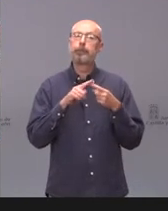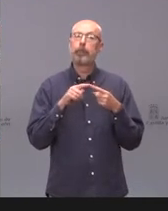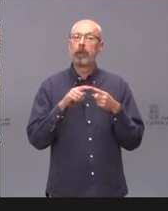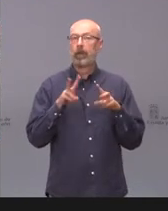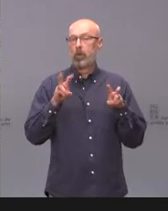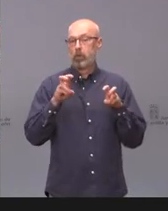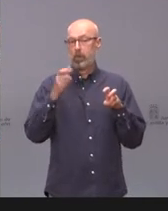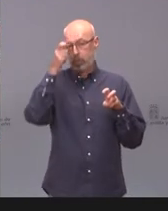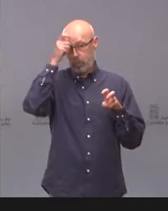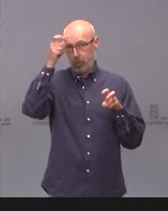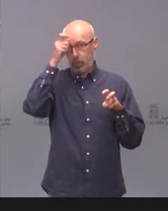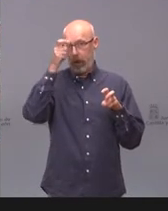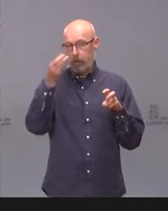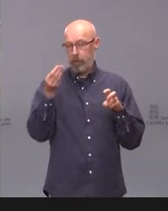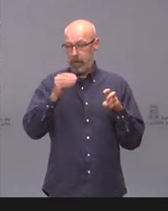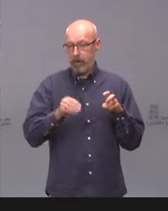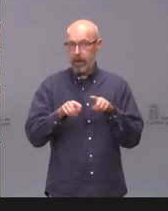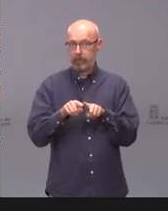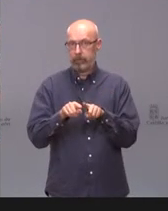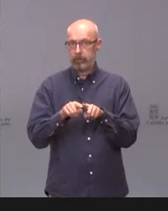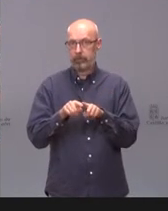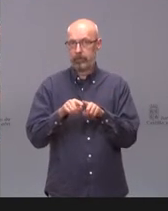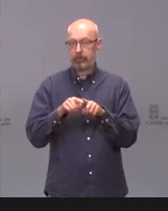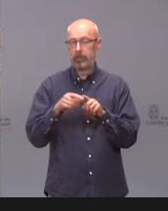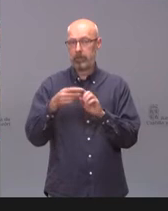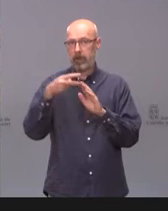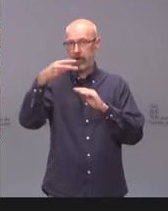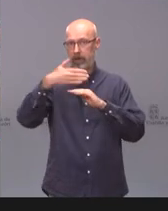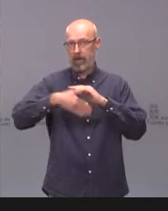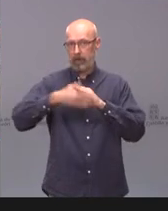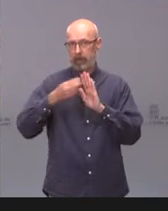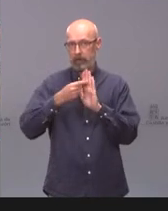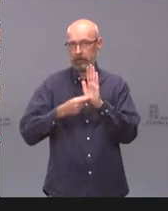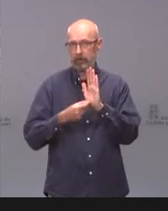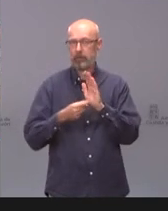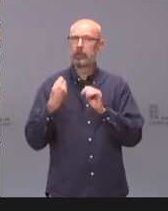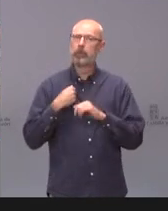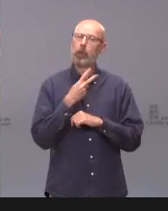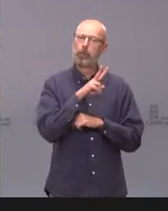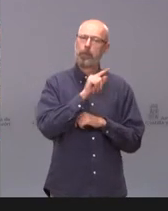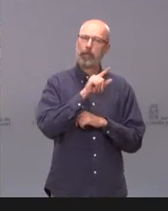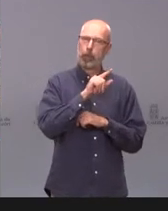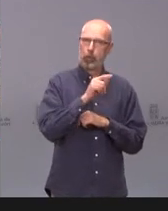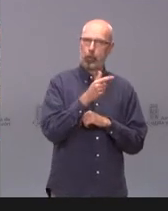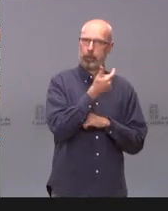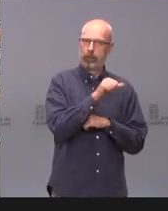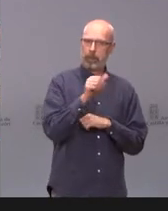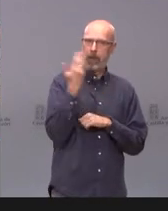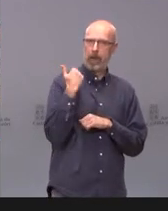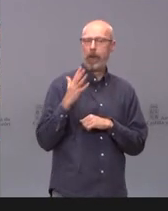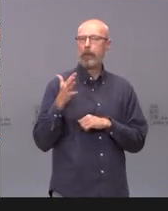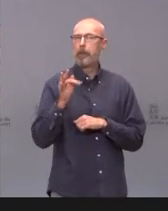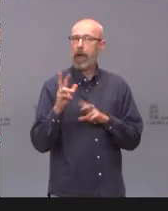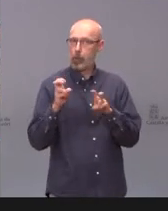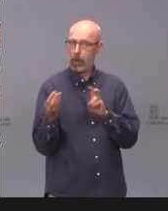a los que se van a acoger también a las medidas excepcionales son los 21 de la semana pasada, más estos nuevos que nos